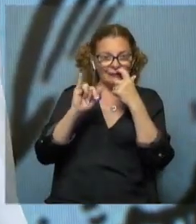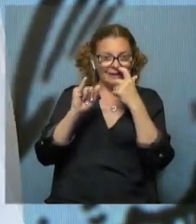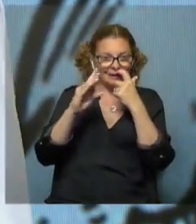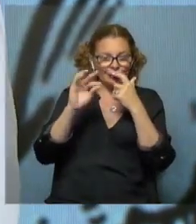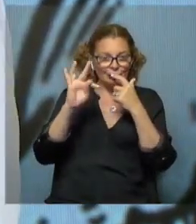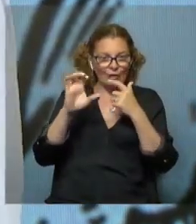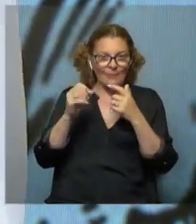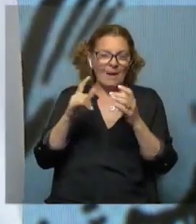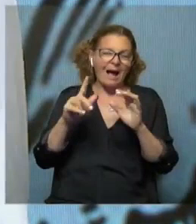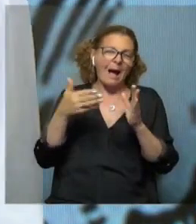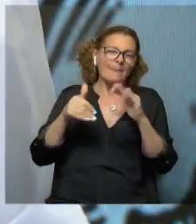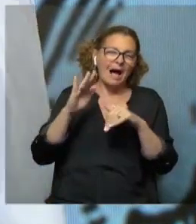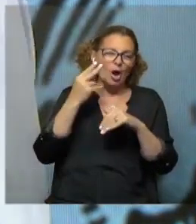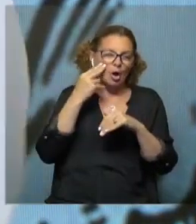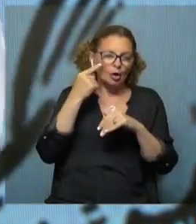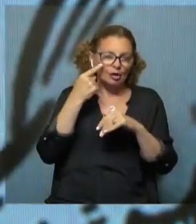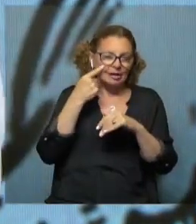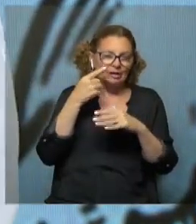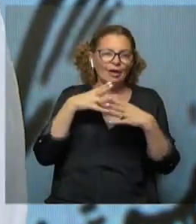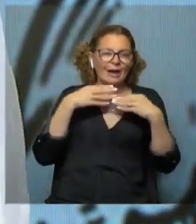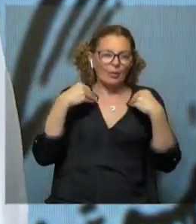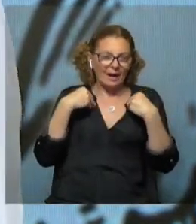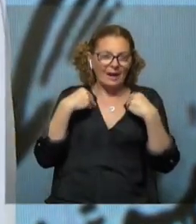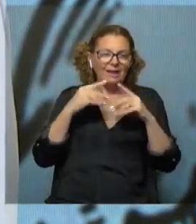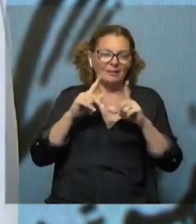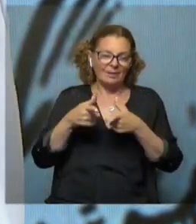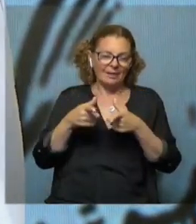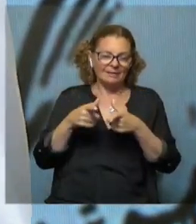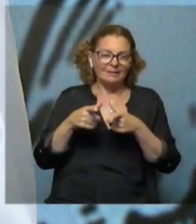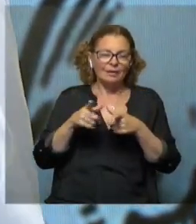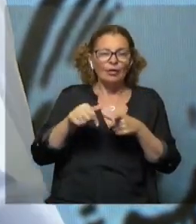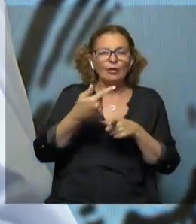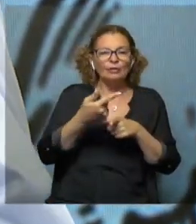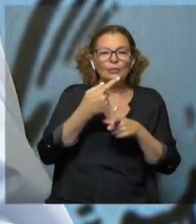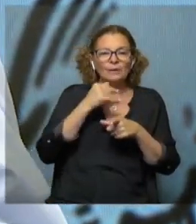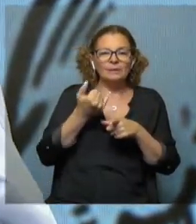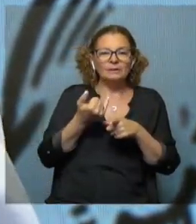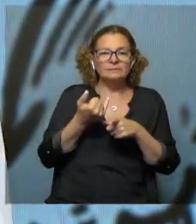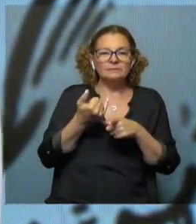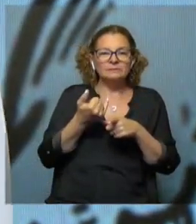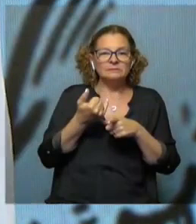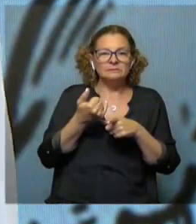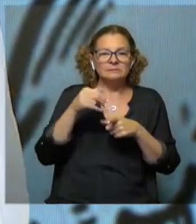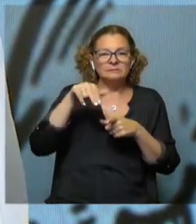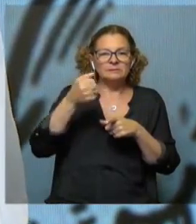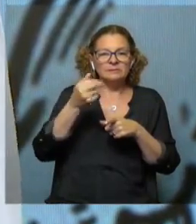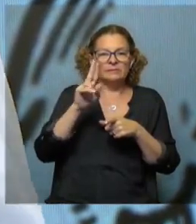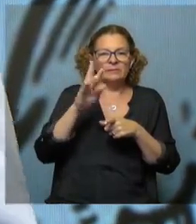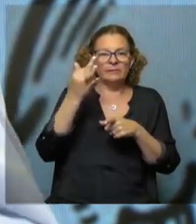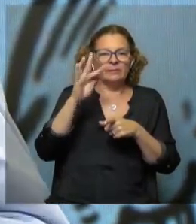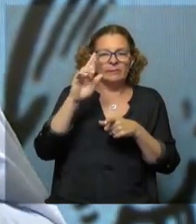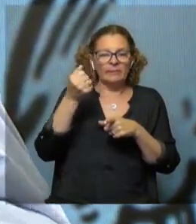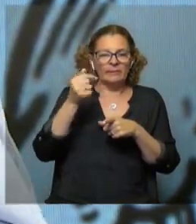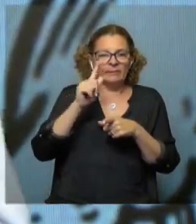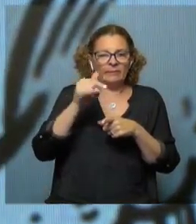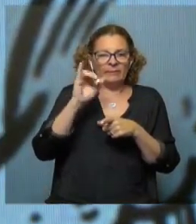familiares, que incluso lo tienen en la escuela, lo tienen... El otro caso, por ejemplo, es poner naufragios, ¿no? Entonces, lo que